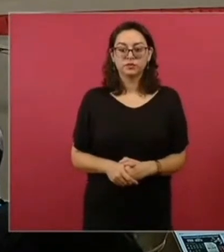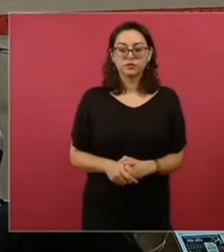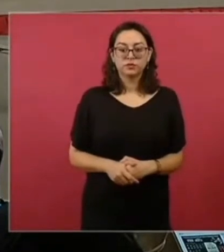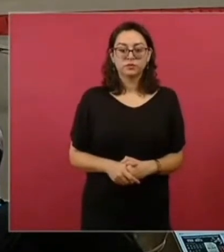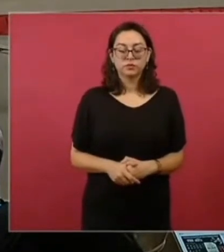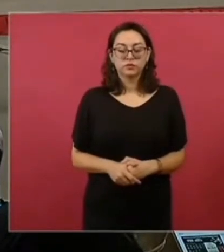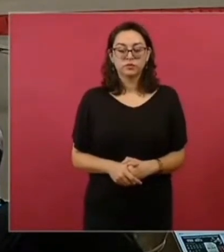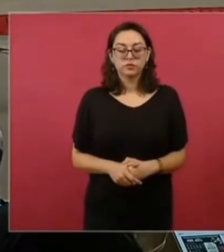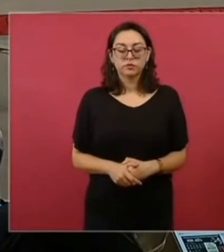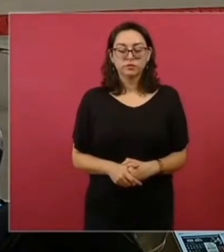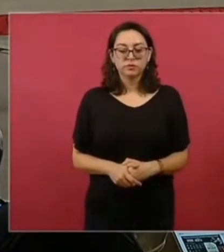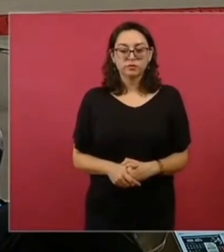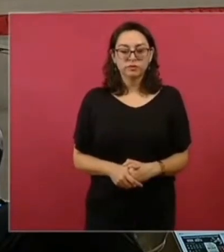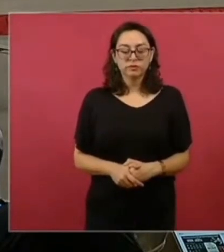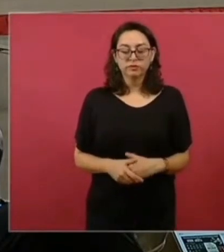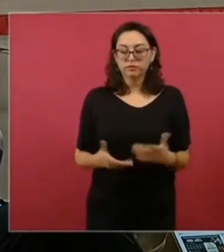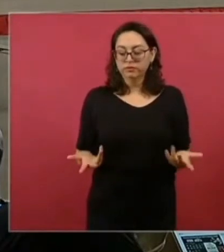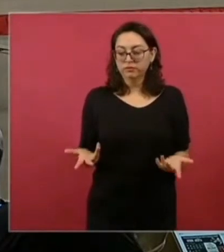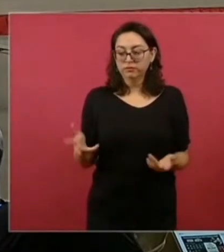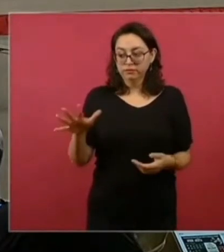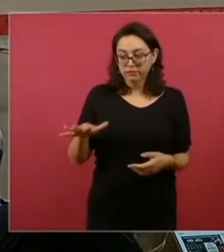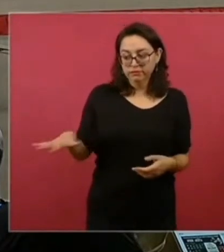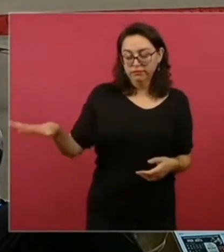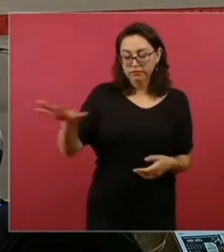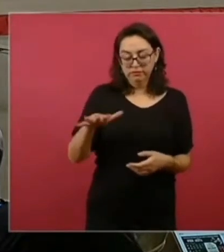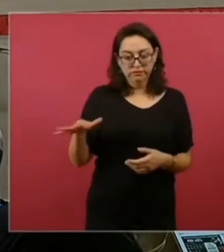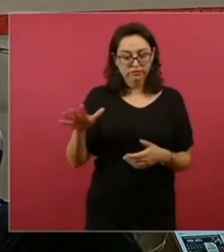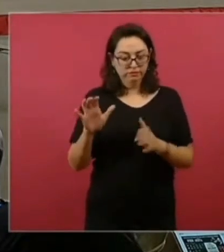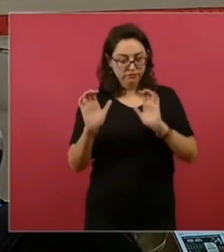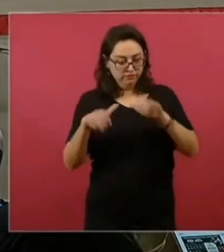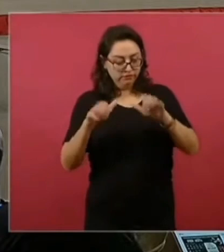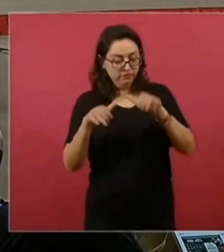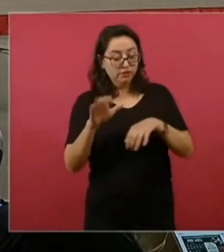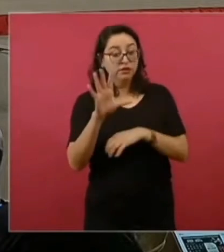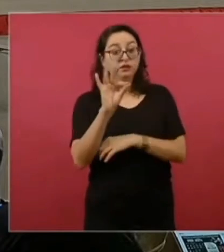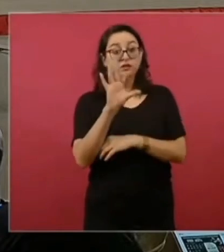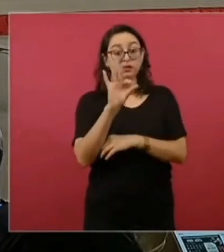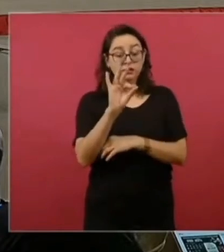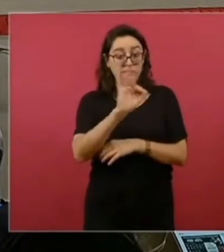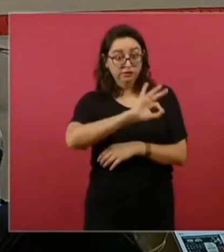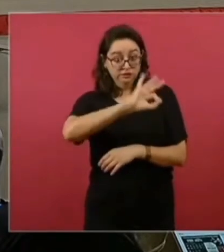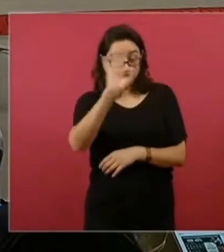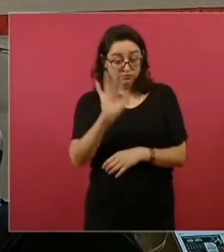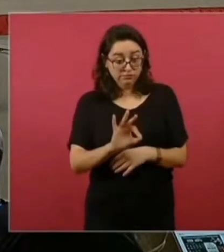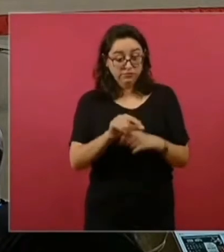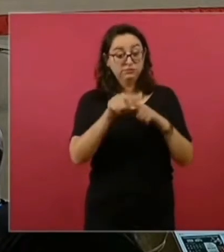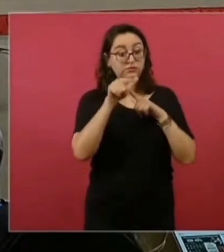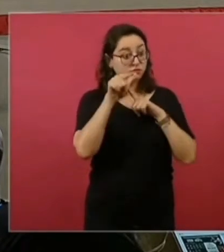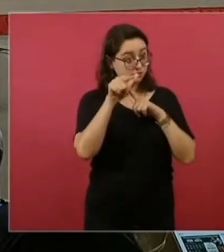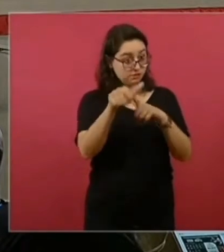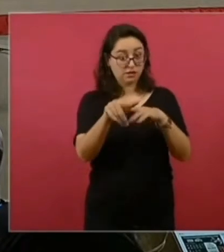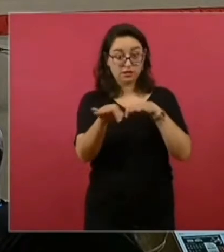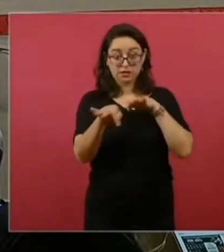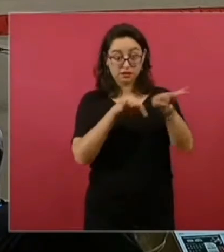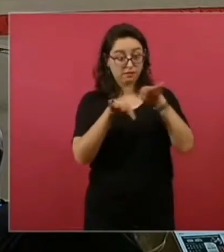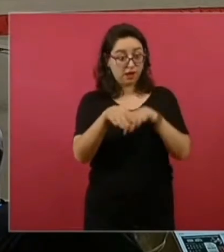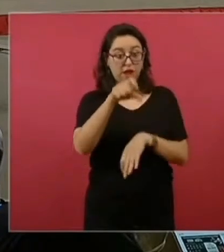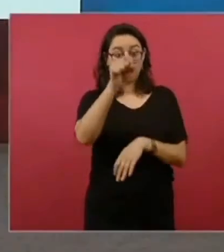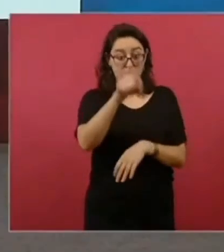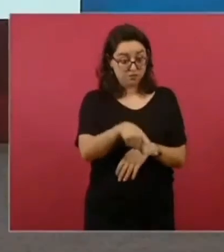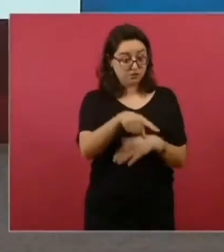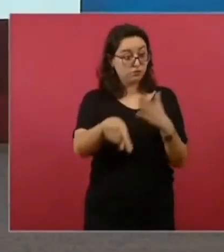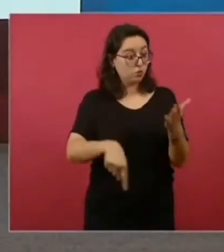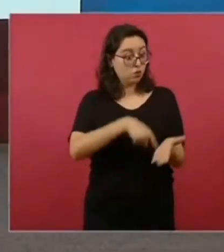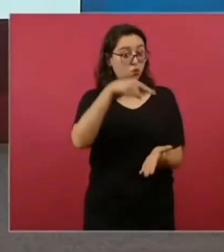40%, obtienen un empleo formal ya definitivo en donde se